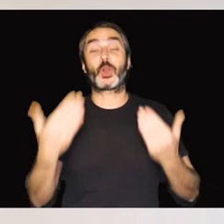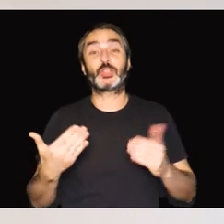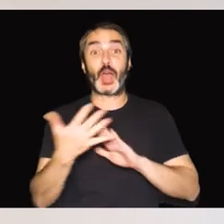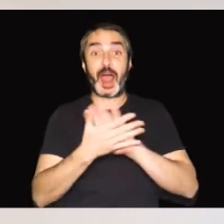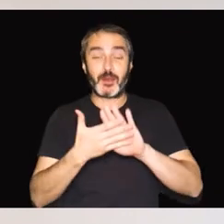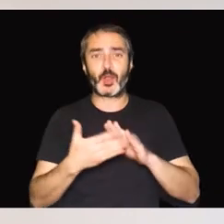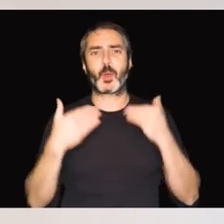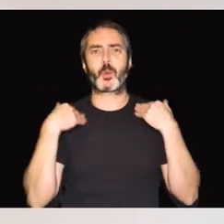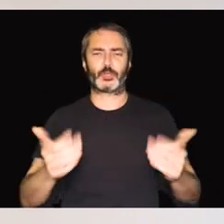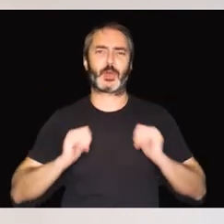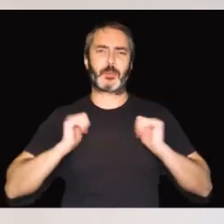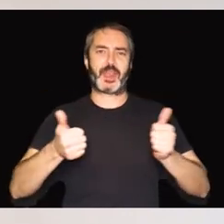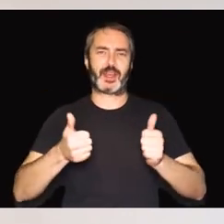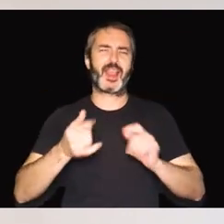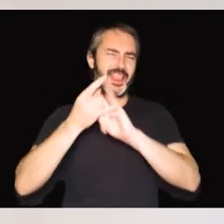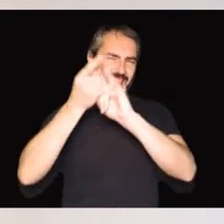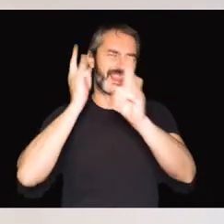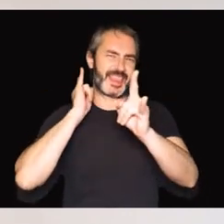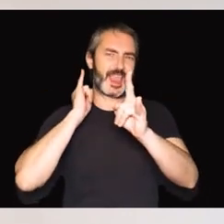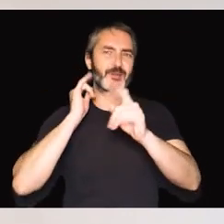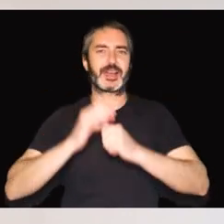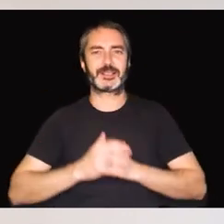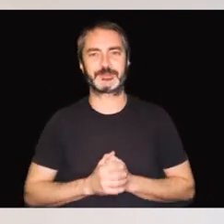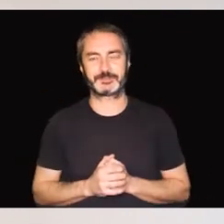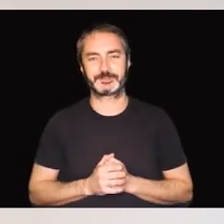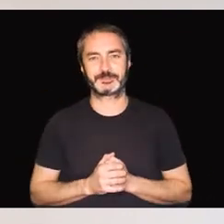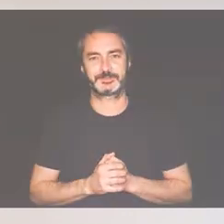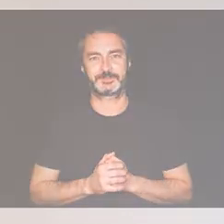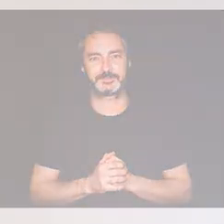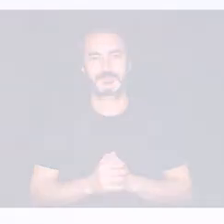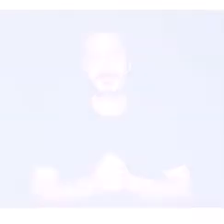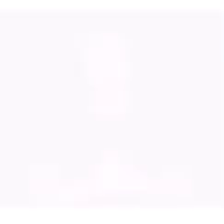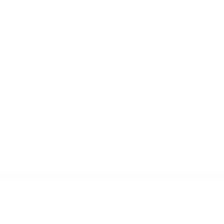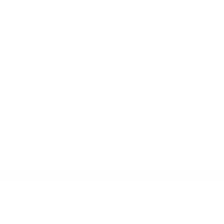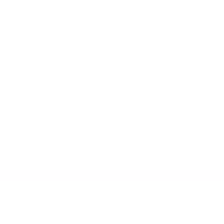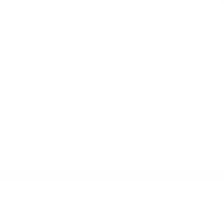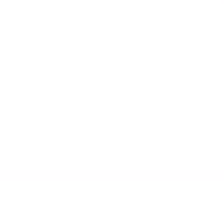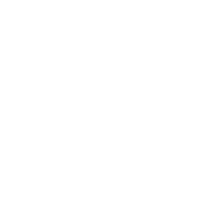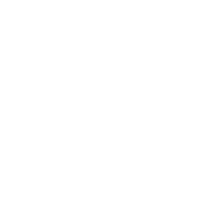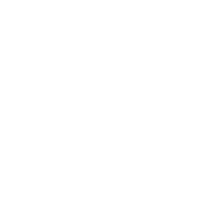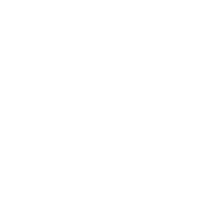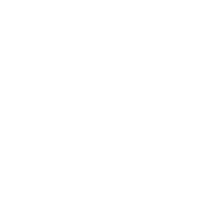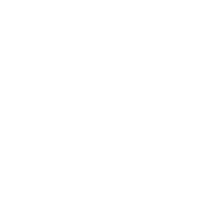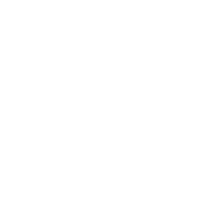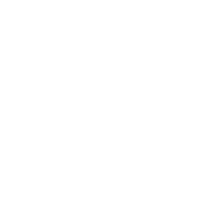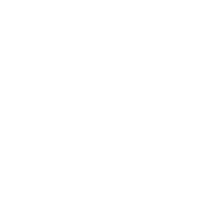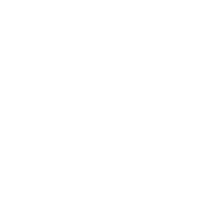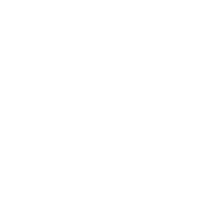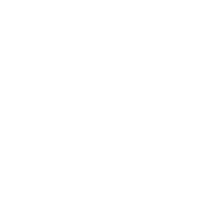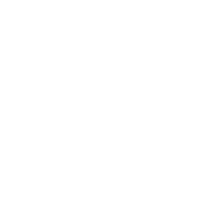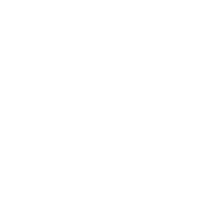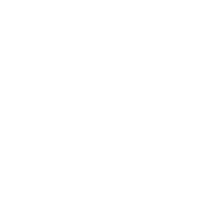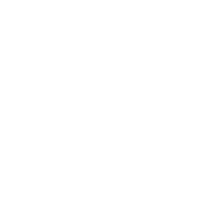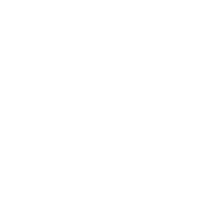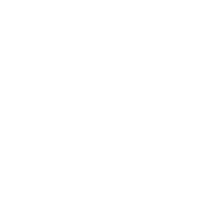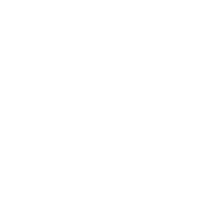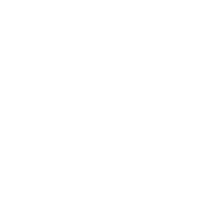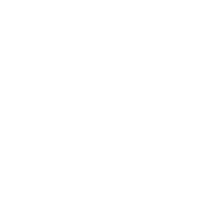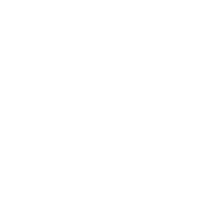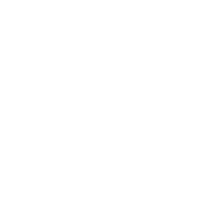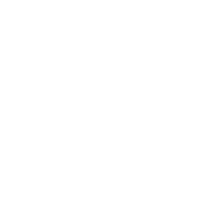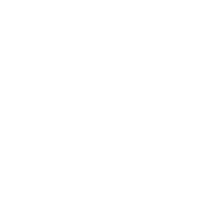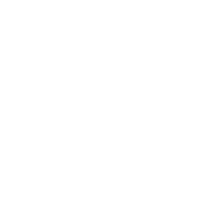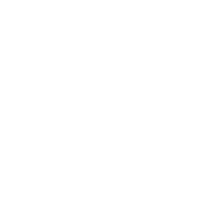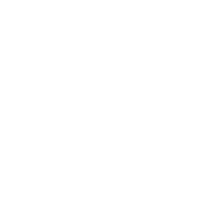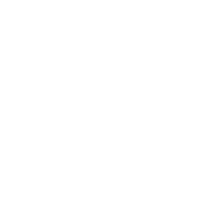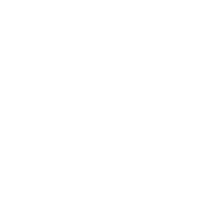hablemos, antes podremos empezar. No lo dudes, llámanos. Sobre un fondo blanco, con letras negras, las